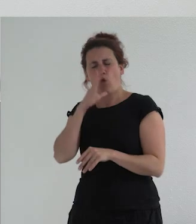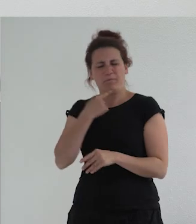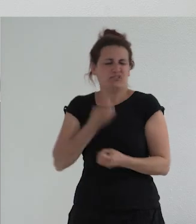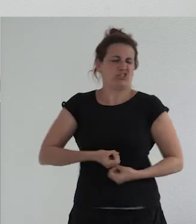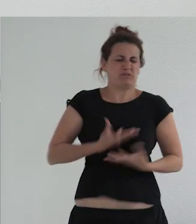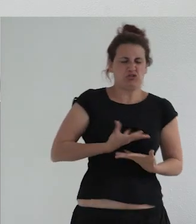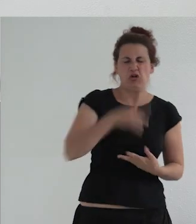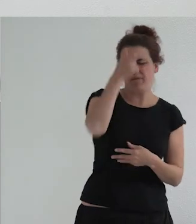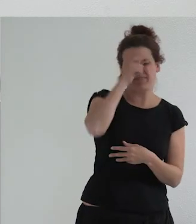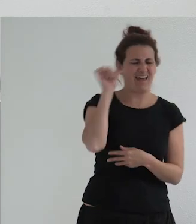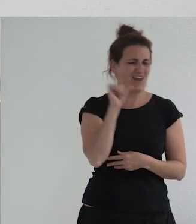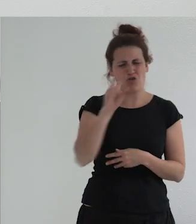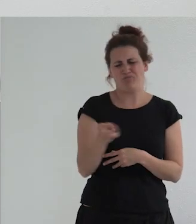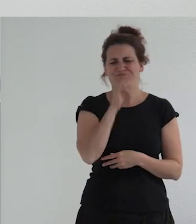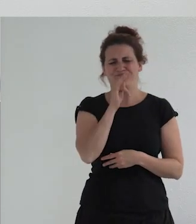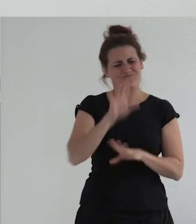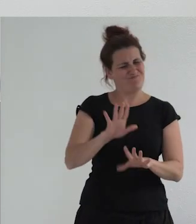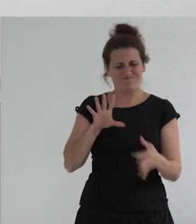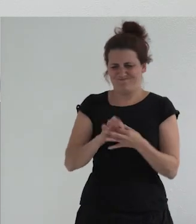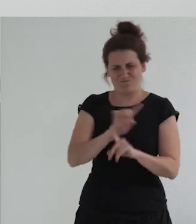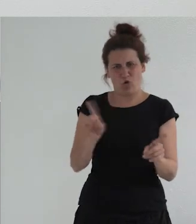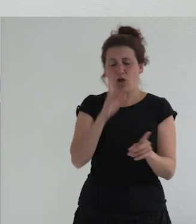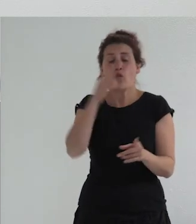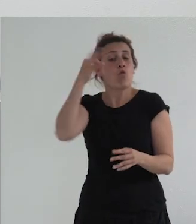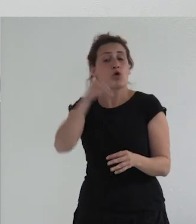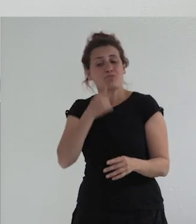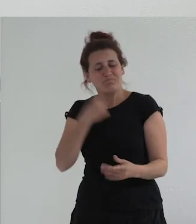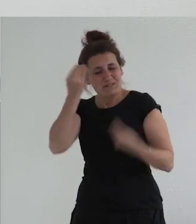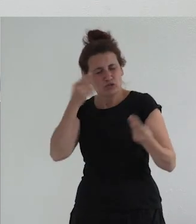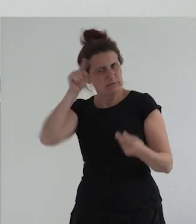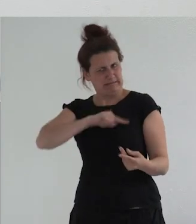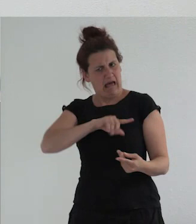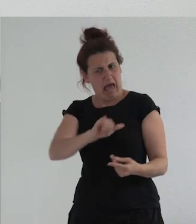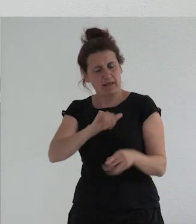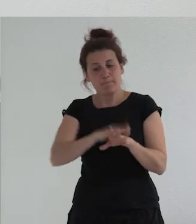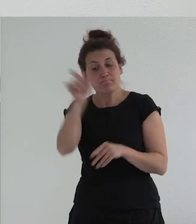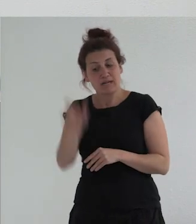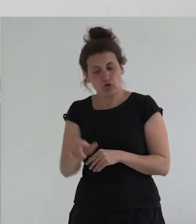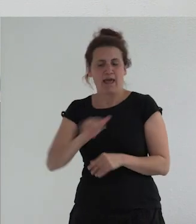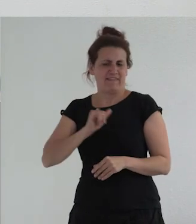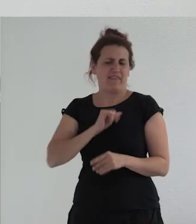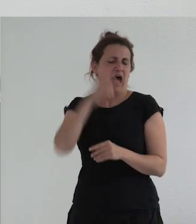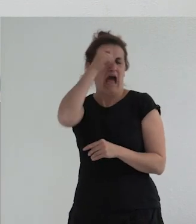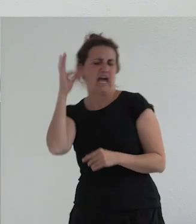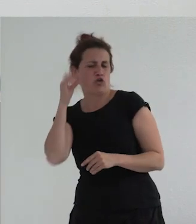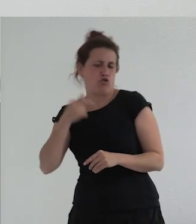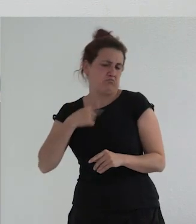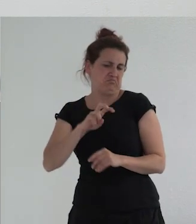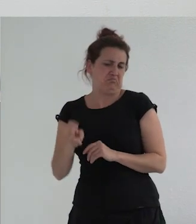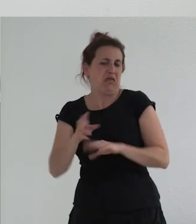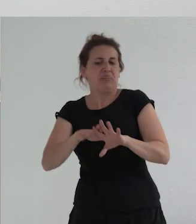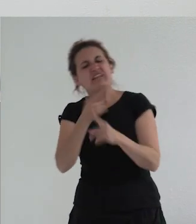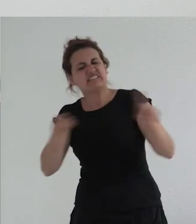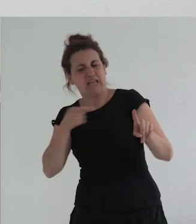parecen demasiado discordantes con este sexo biológico y lo único que me parece que tiene sentido es que deba ser que esta persona tiene una identidad de género distinta a la que yo le he asignado